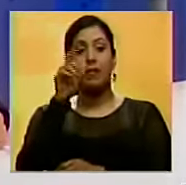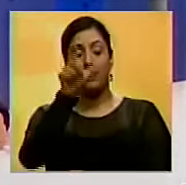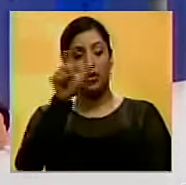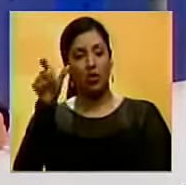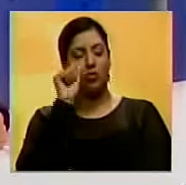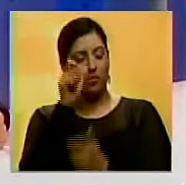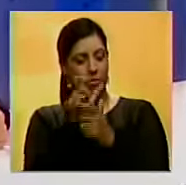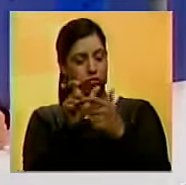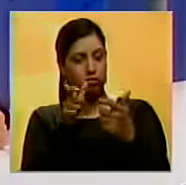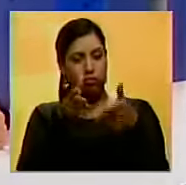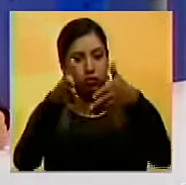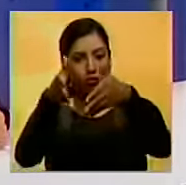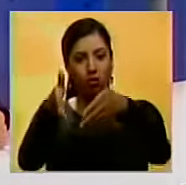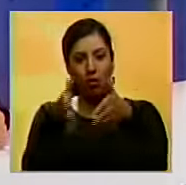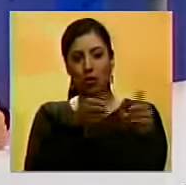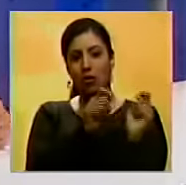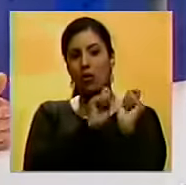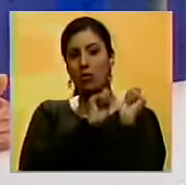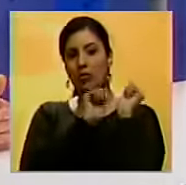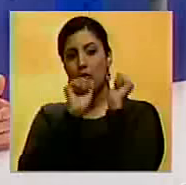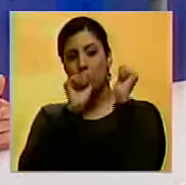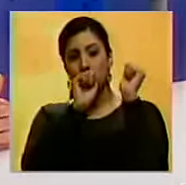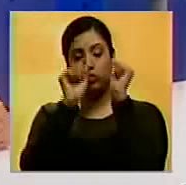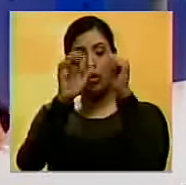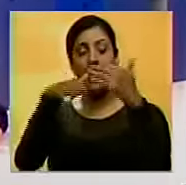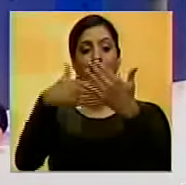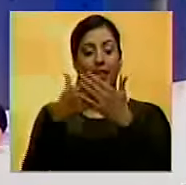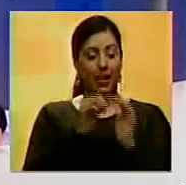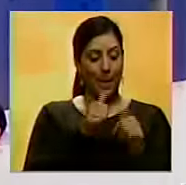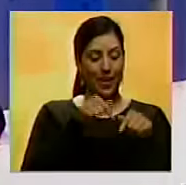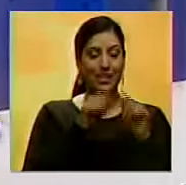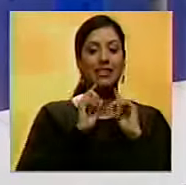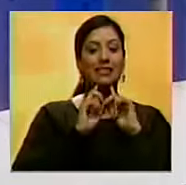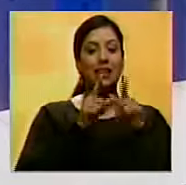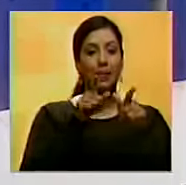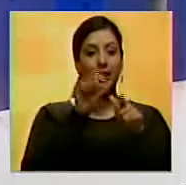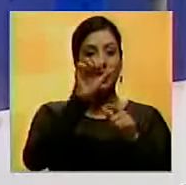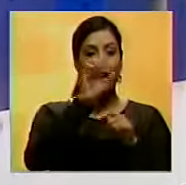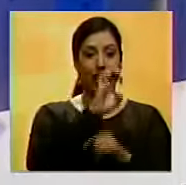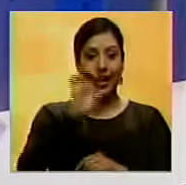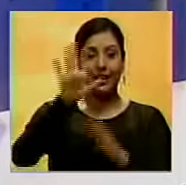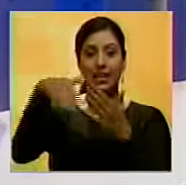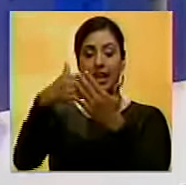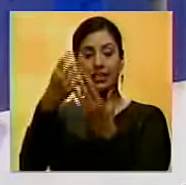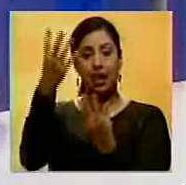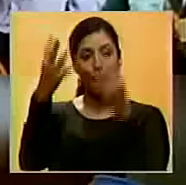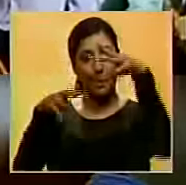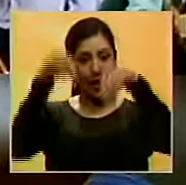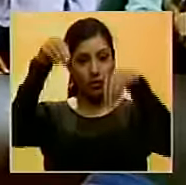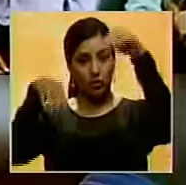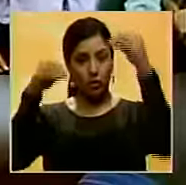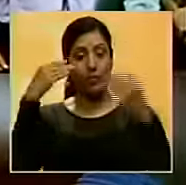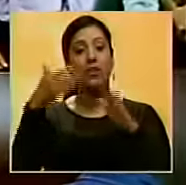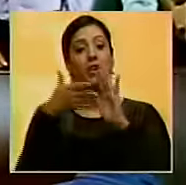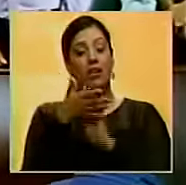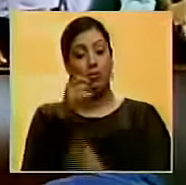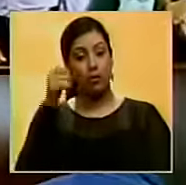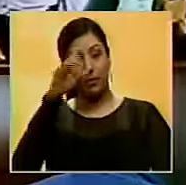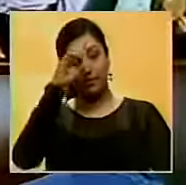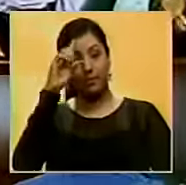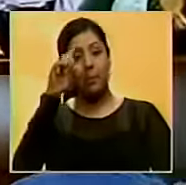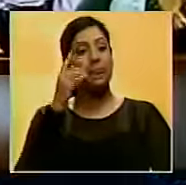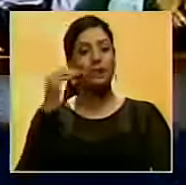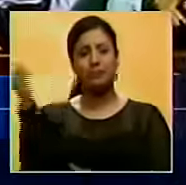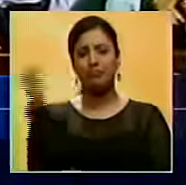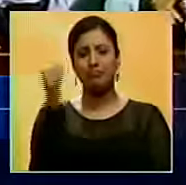Fabricio Ojeda serán trasladados en una movilización que partirá desde el Cementerio del Este hasta el Panteón Nacional. Cabello aseguró que debido